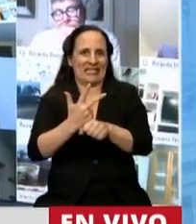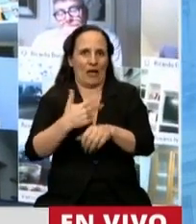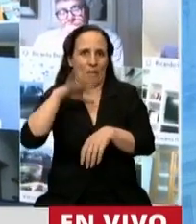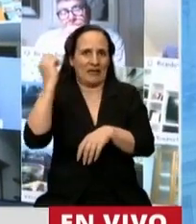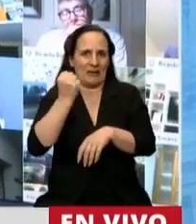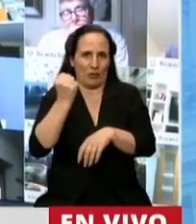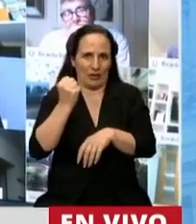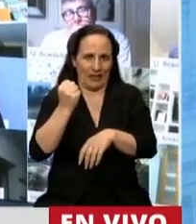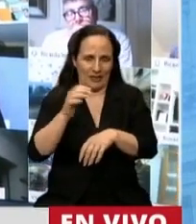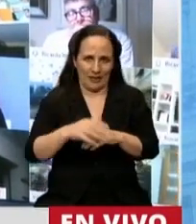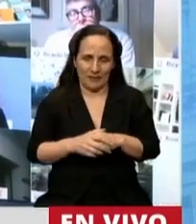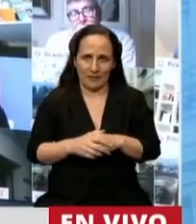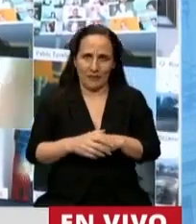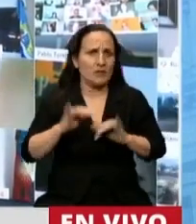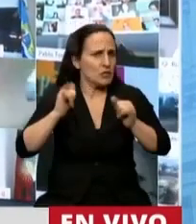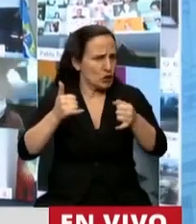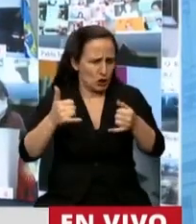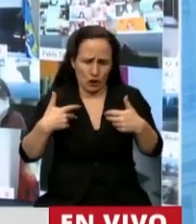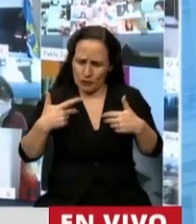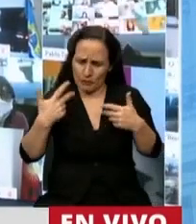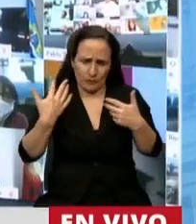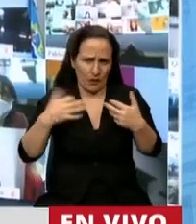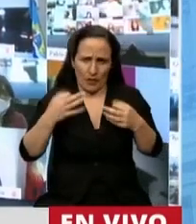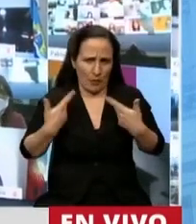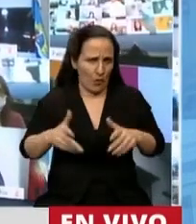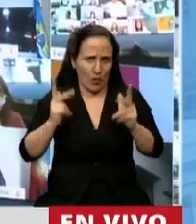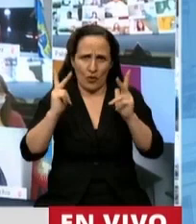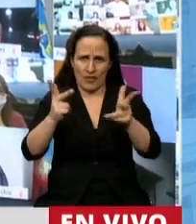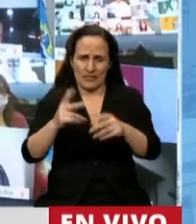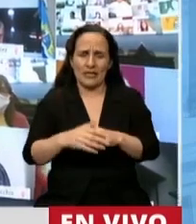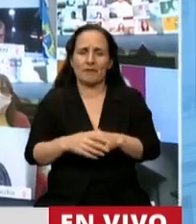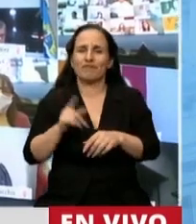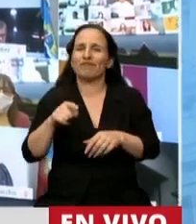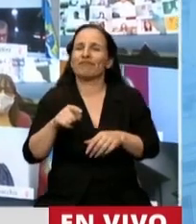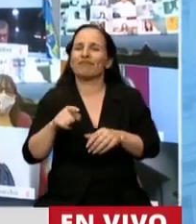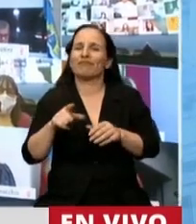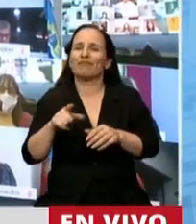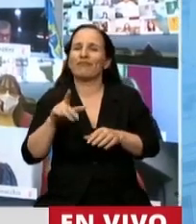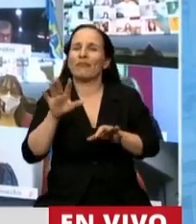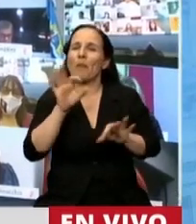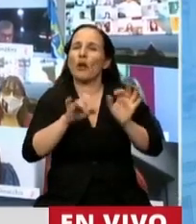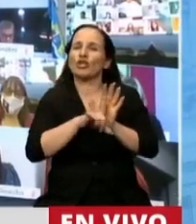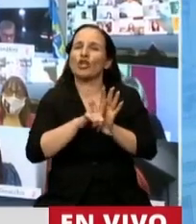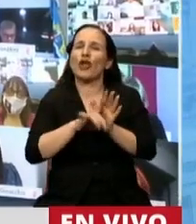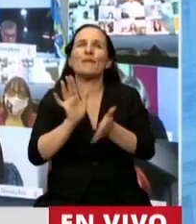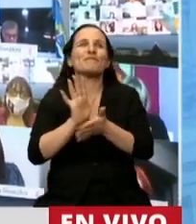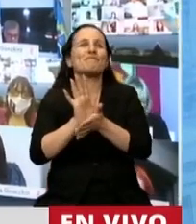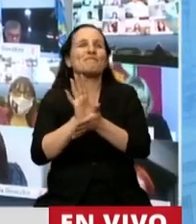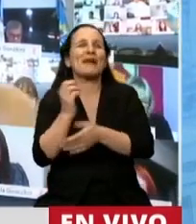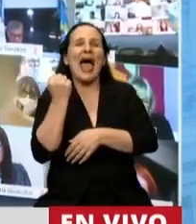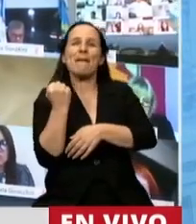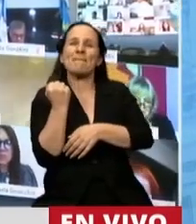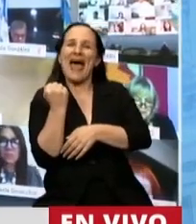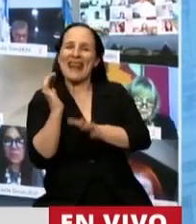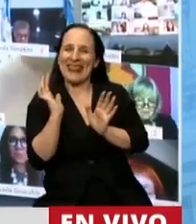Sí, digámoslo con todas las letras. Es amarreta, es tacaña la ley para con el